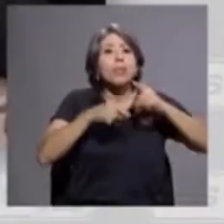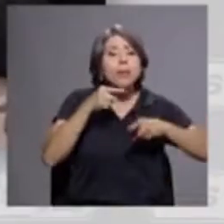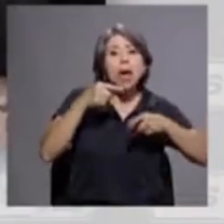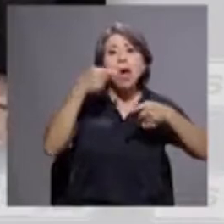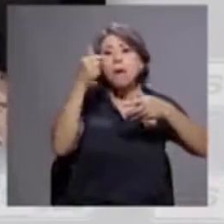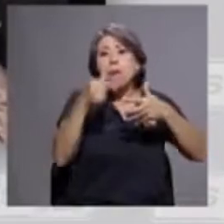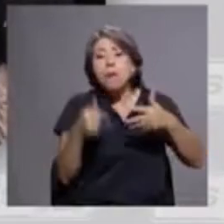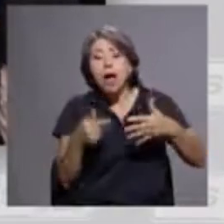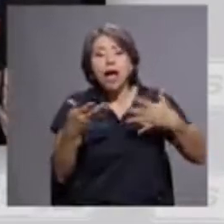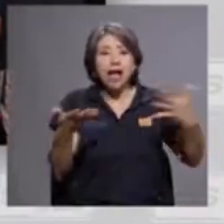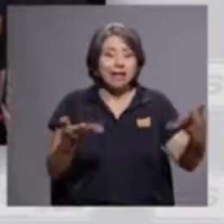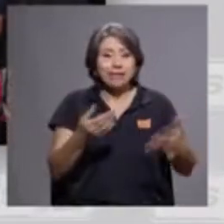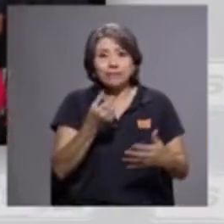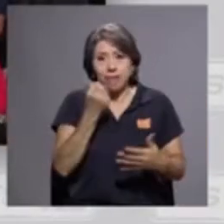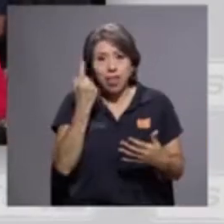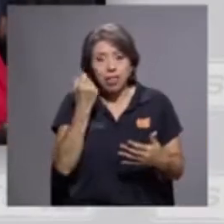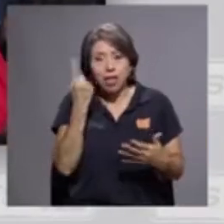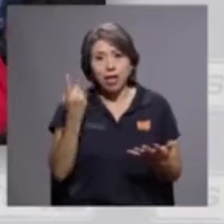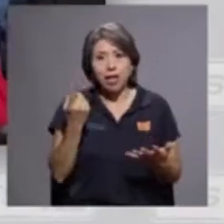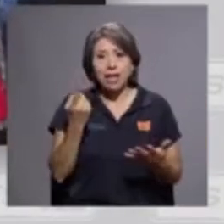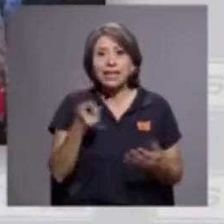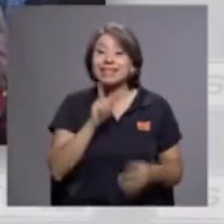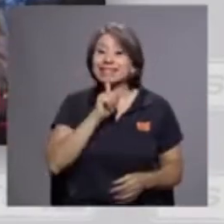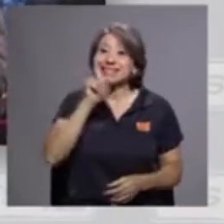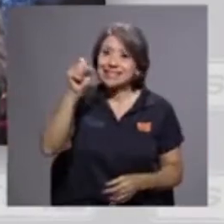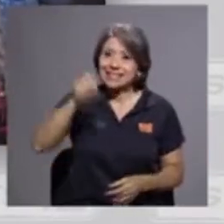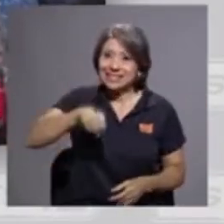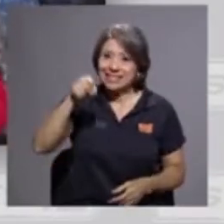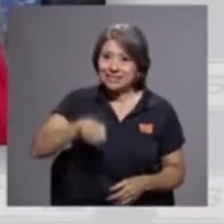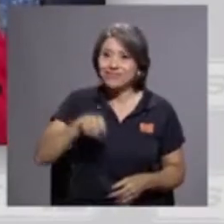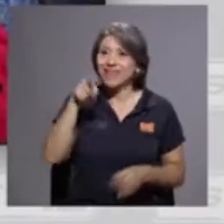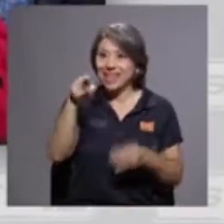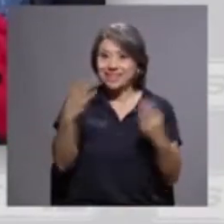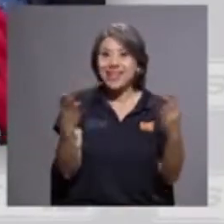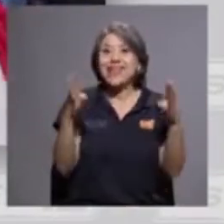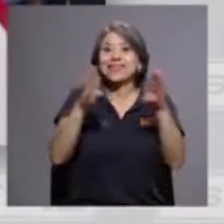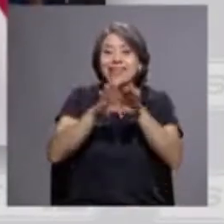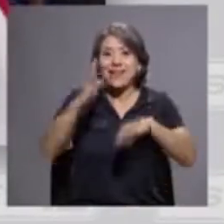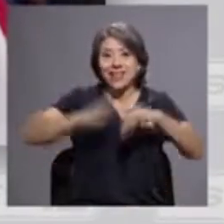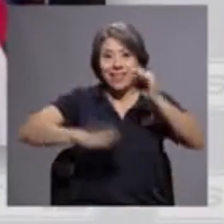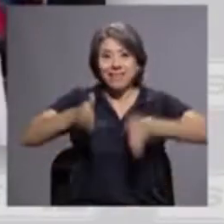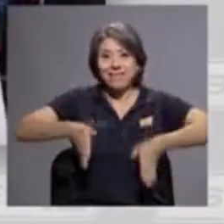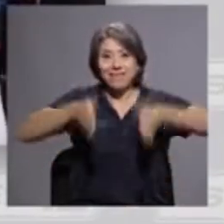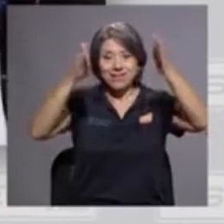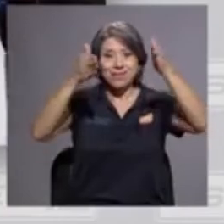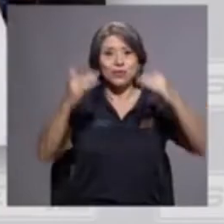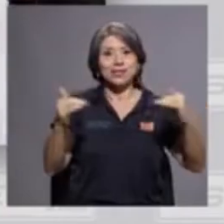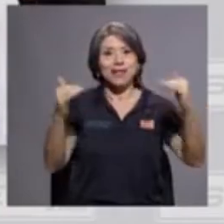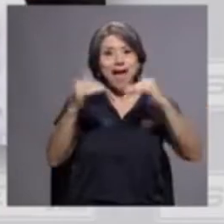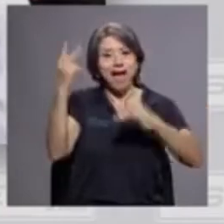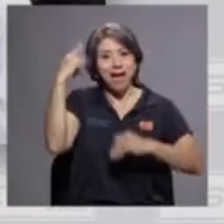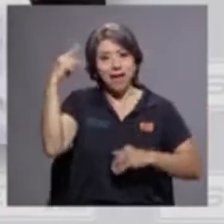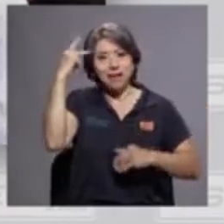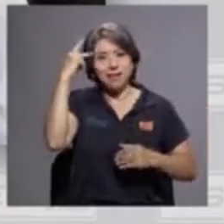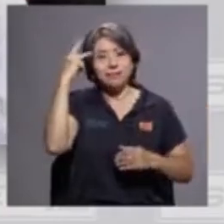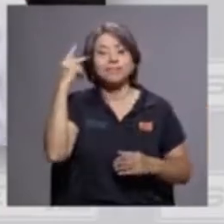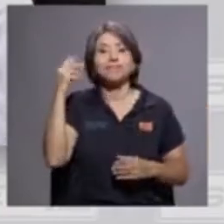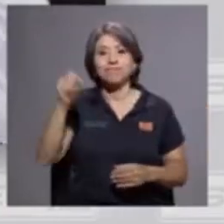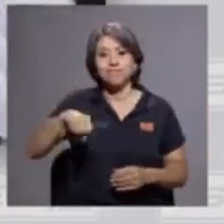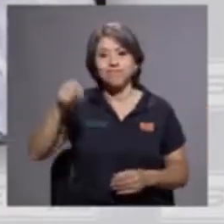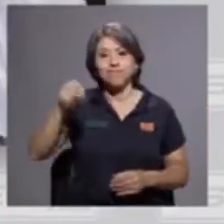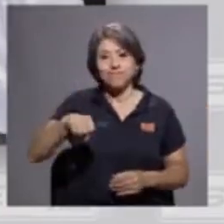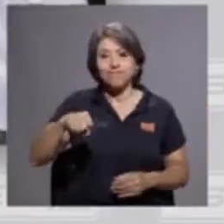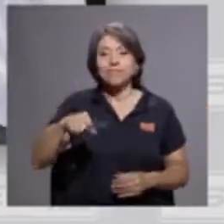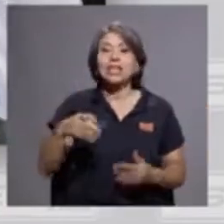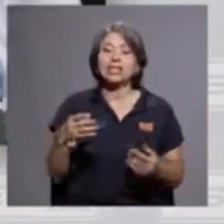Efectivamente es una toma política, no cabe la menor duda y como lo habíamos dicho hace